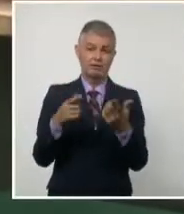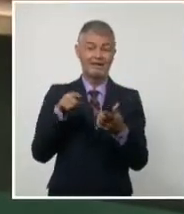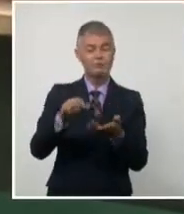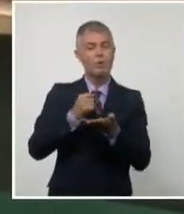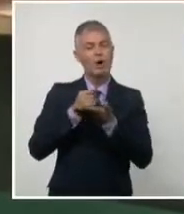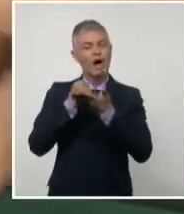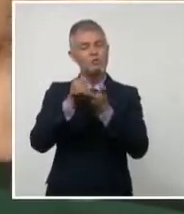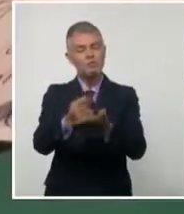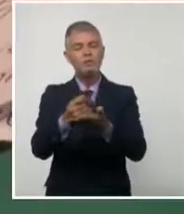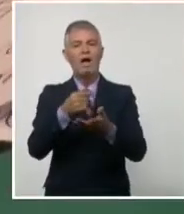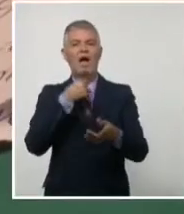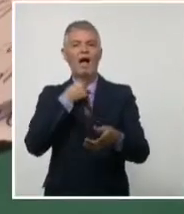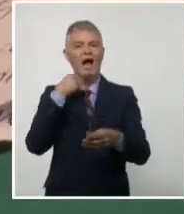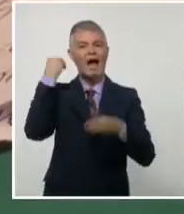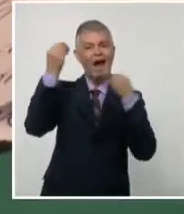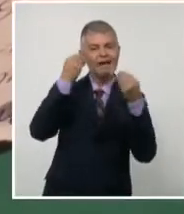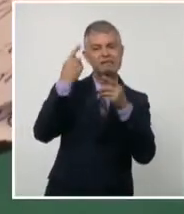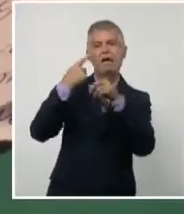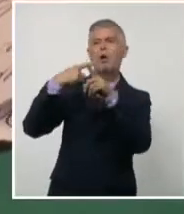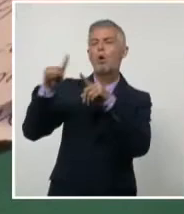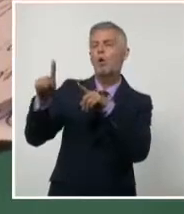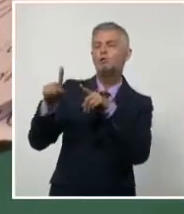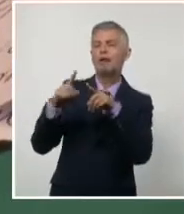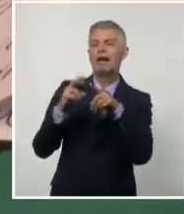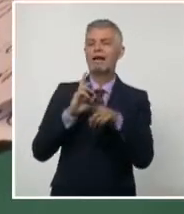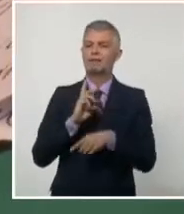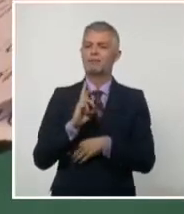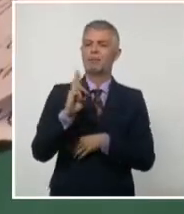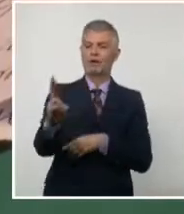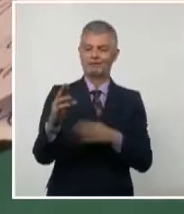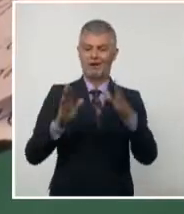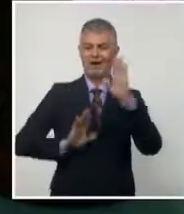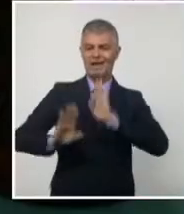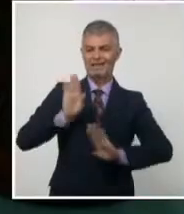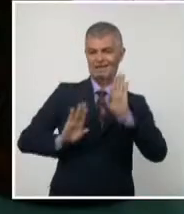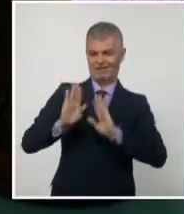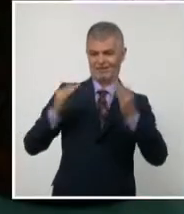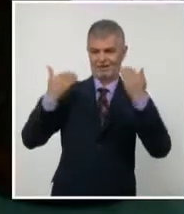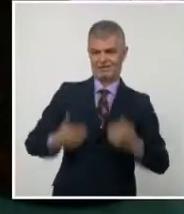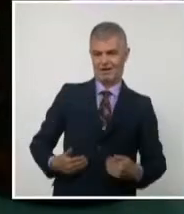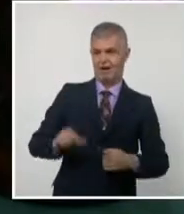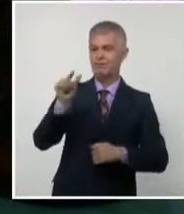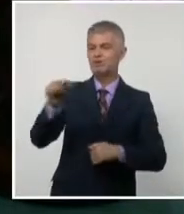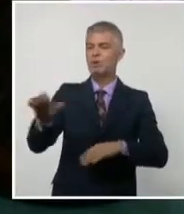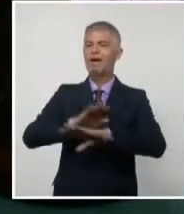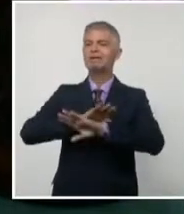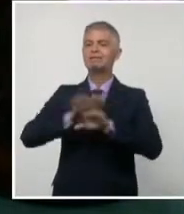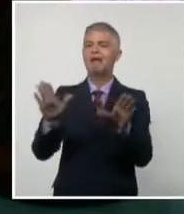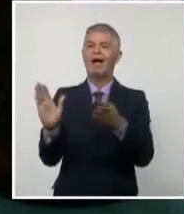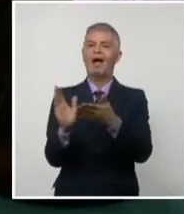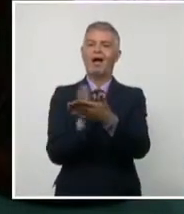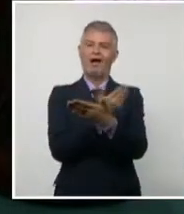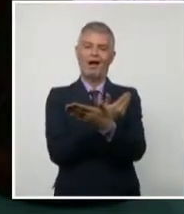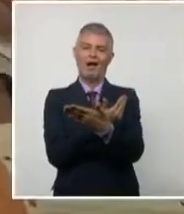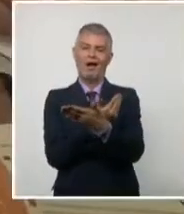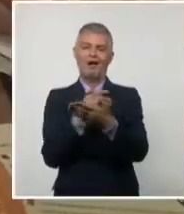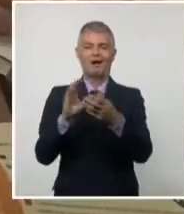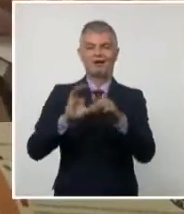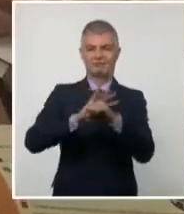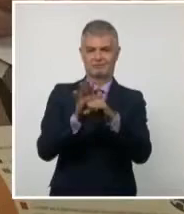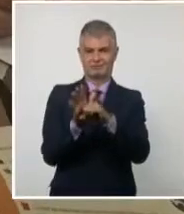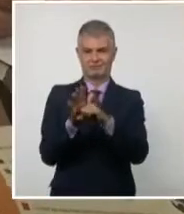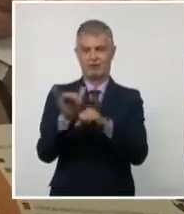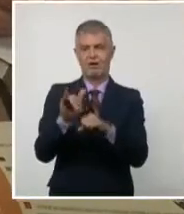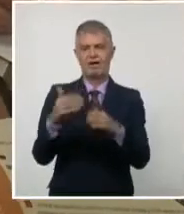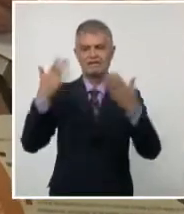evaluar otros aspectos como la respuesta inmune en el caso de los positivos recuperados, el estado de salud en general, así